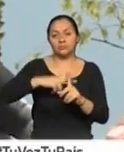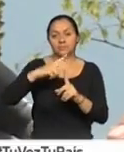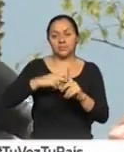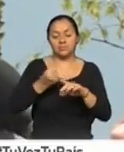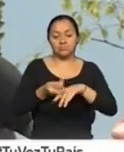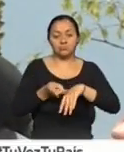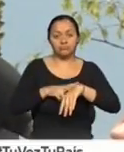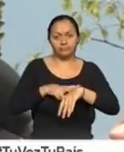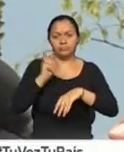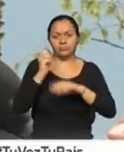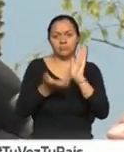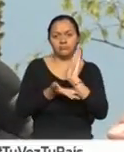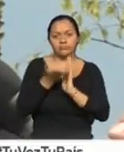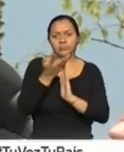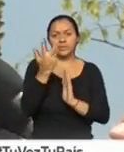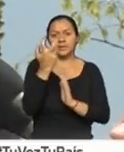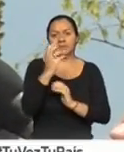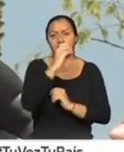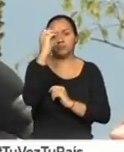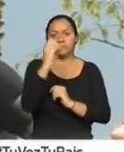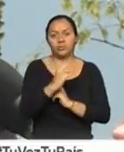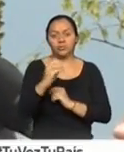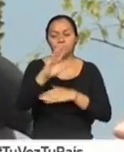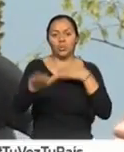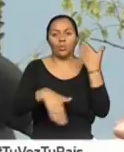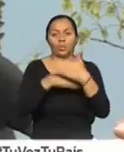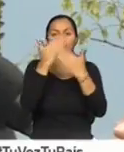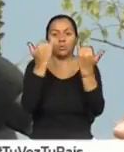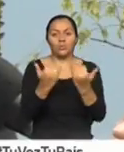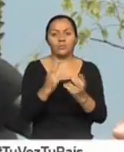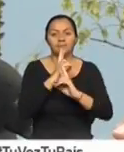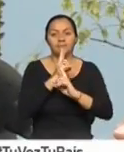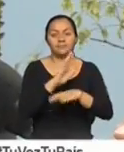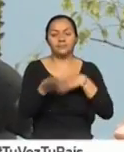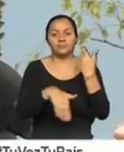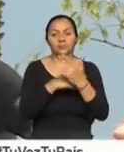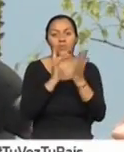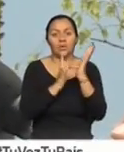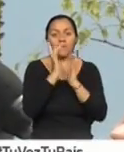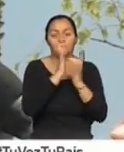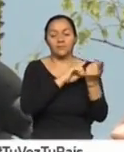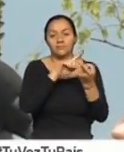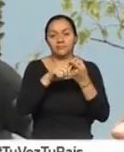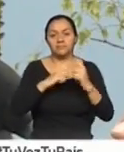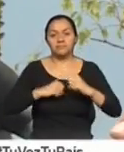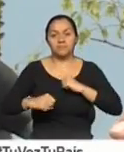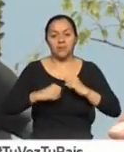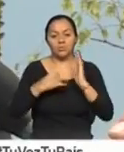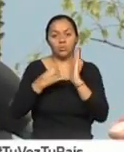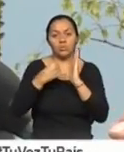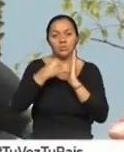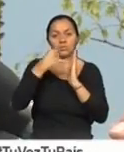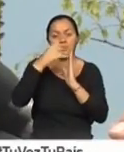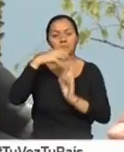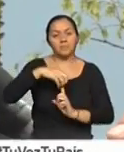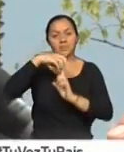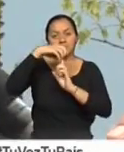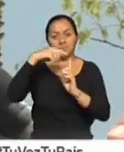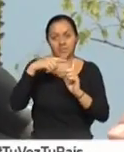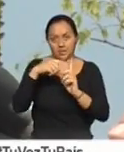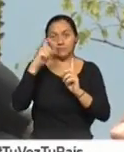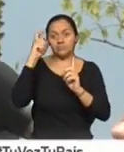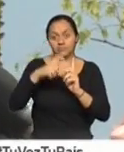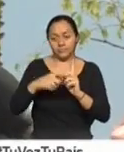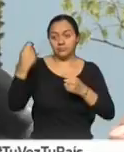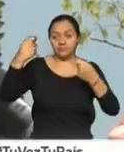a niveles del 13%, esos han sido los resultados de abril y mayo en el IVA y es el principal impuesto, excluyendo las